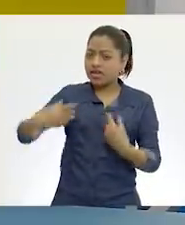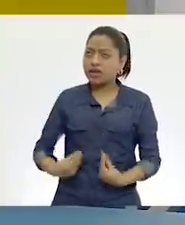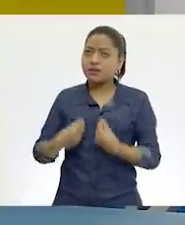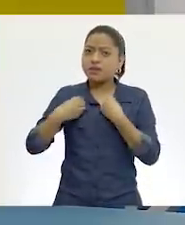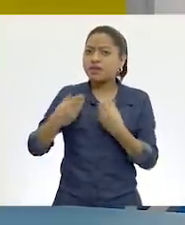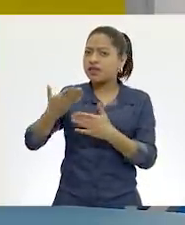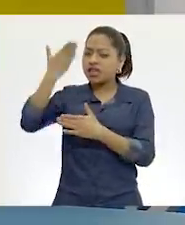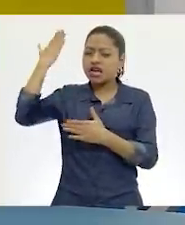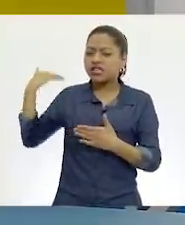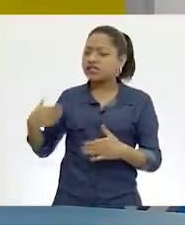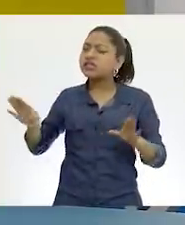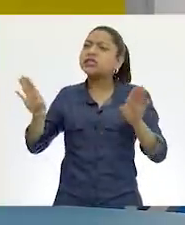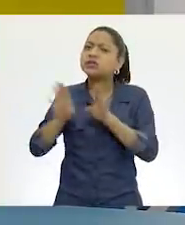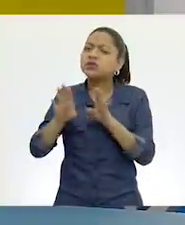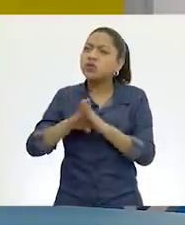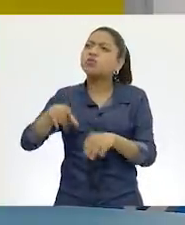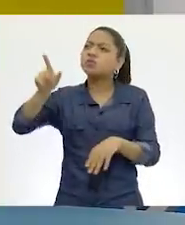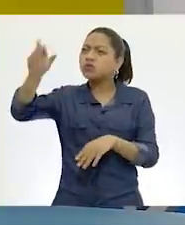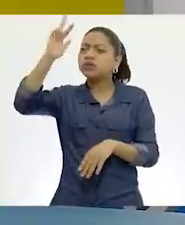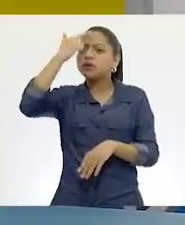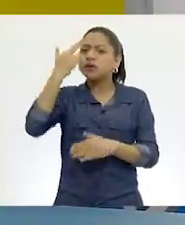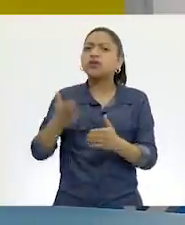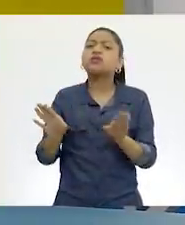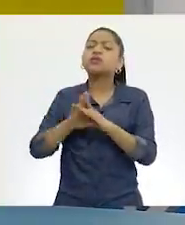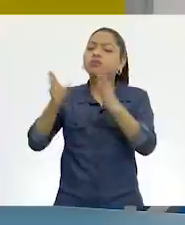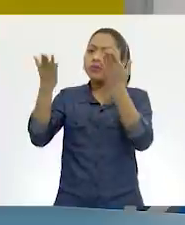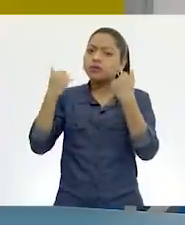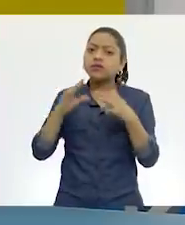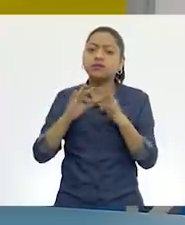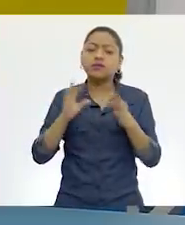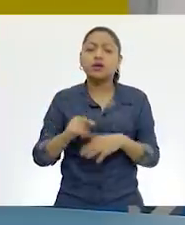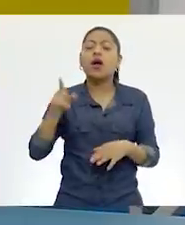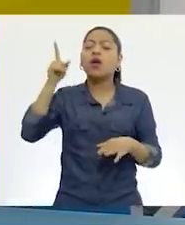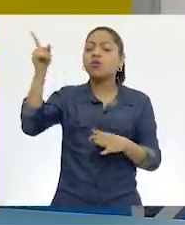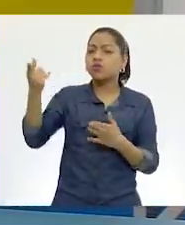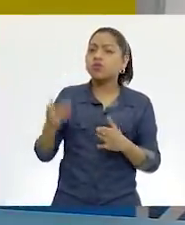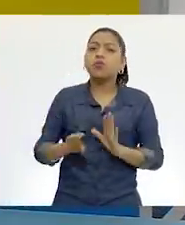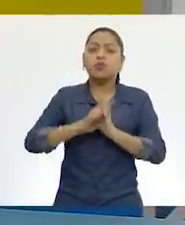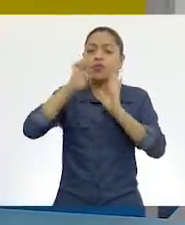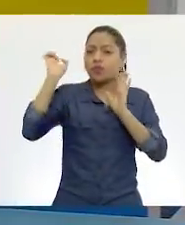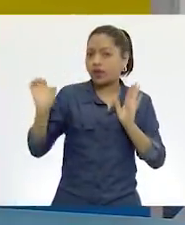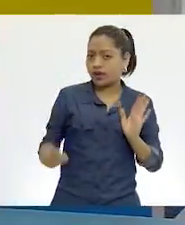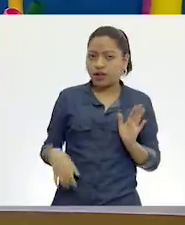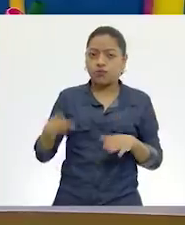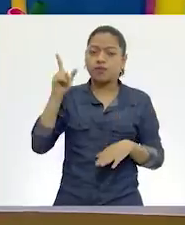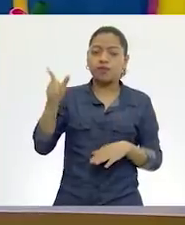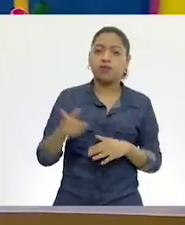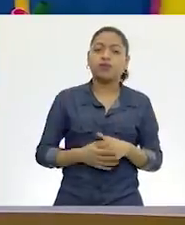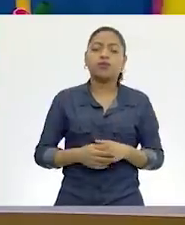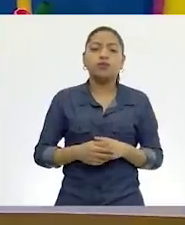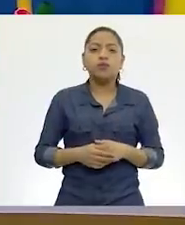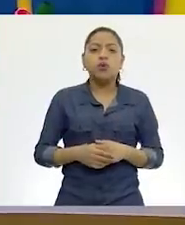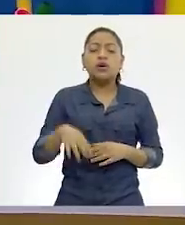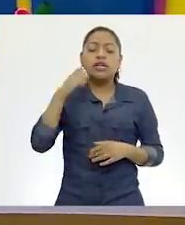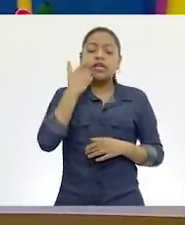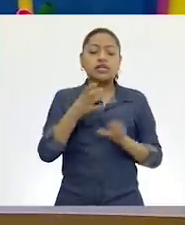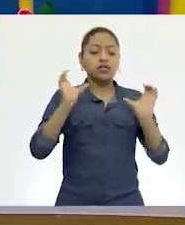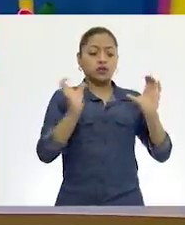eras pequeño, ¿no? O cuando llegaste a vivir. Tú, por ejemplo, María, si hicieras un reportaje sobre tu comunidad,